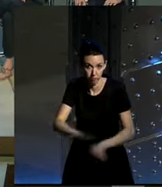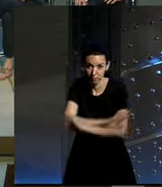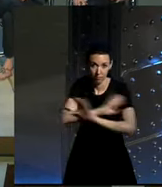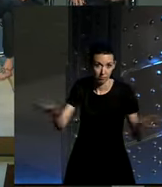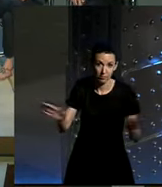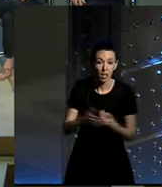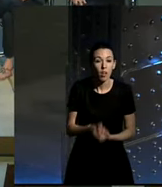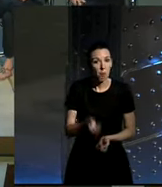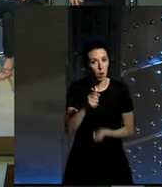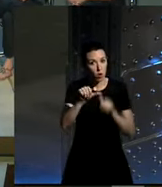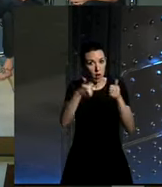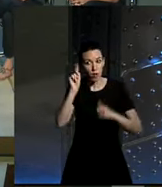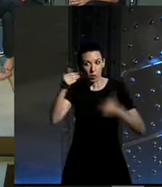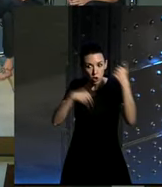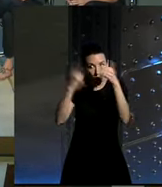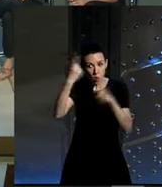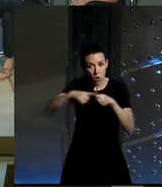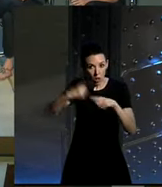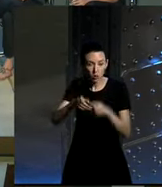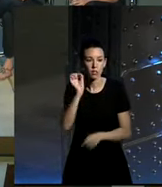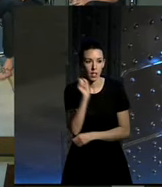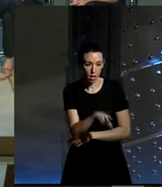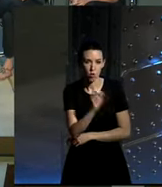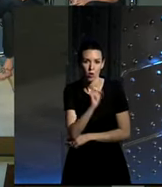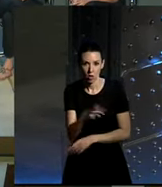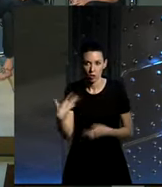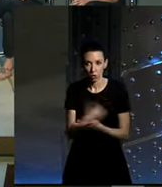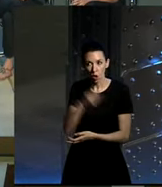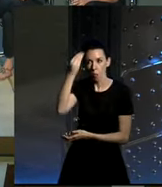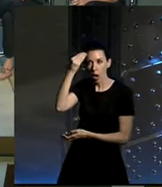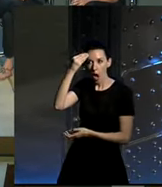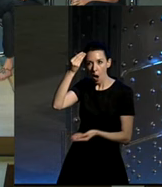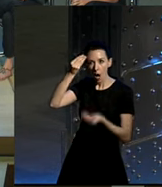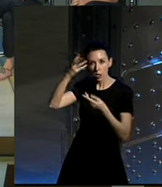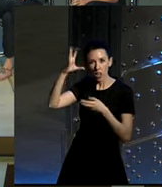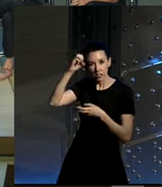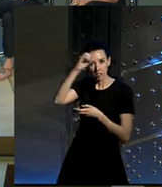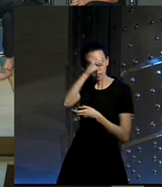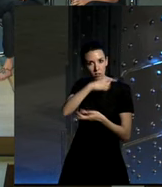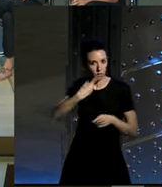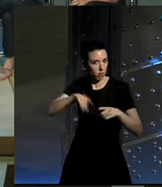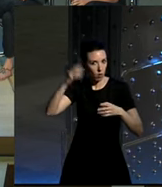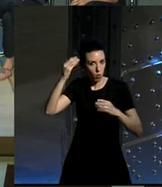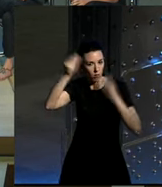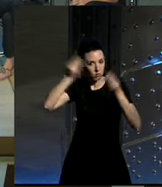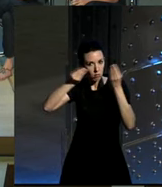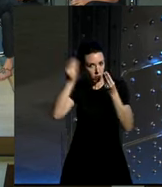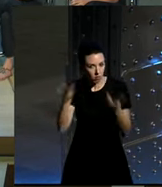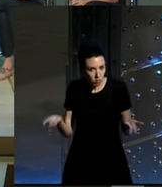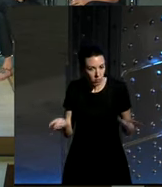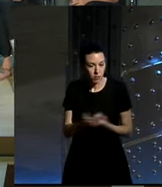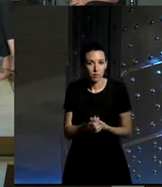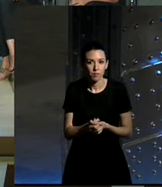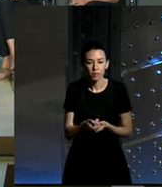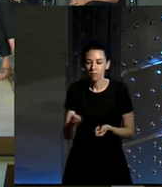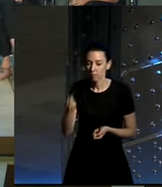es una forma de estar pendiente solo de una cosa y no hablar con la locura que tenemos todo el rato de la cabeza a una velocidad completamente insana yo